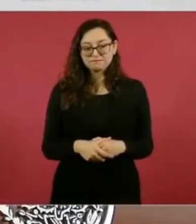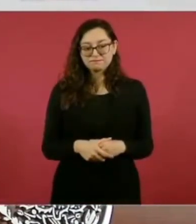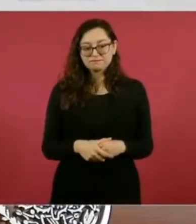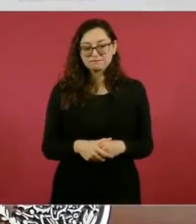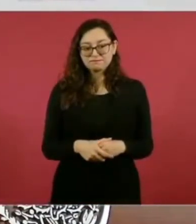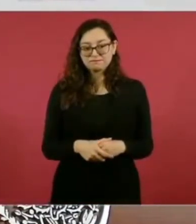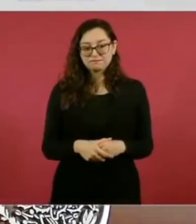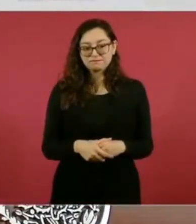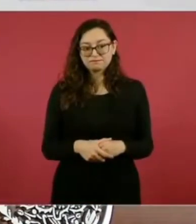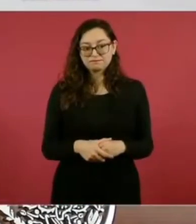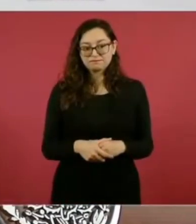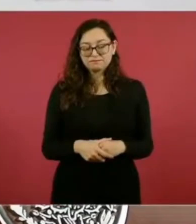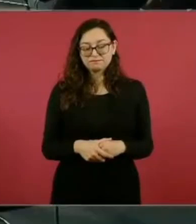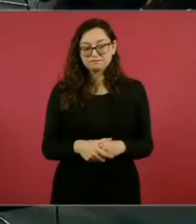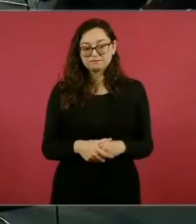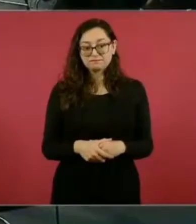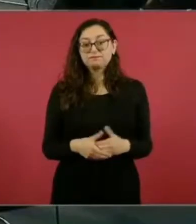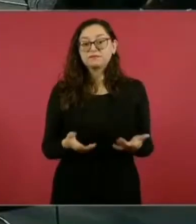es un honor